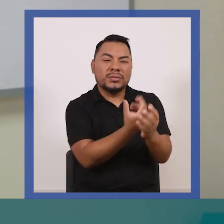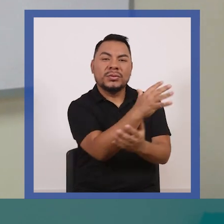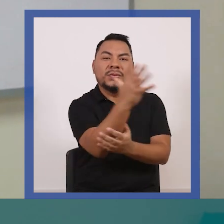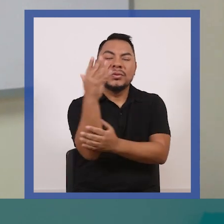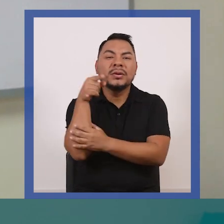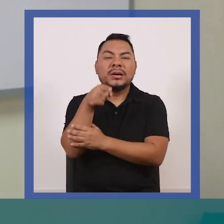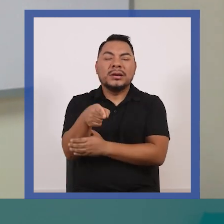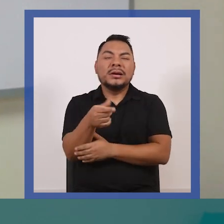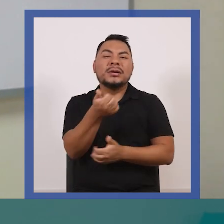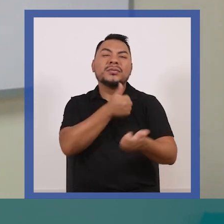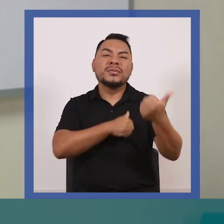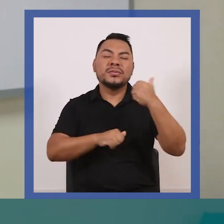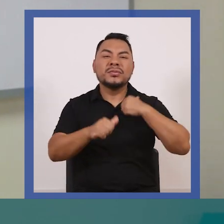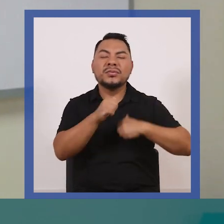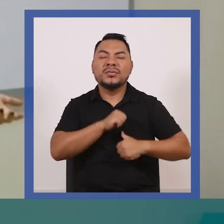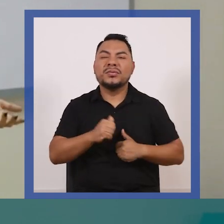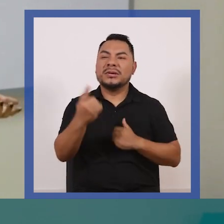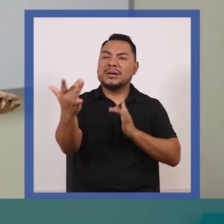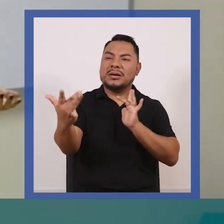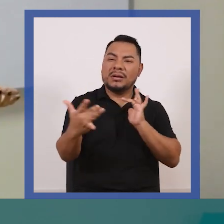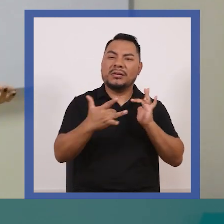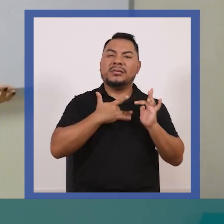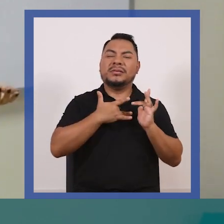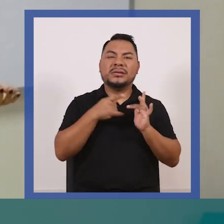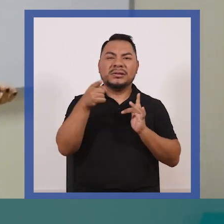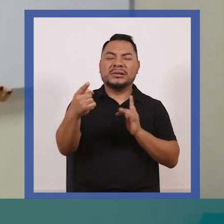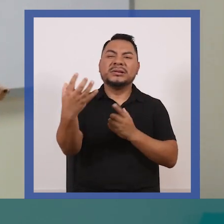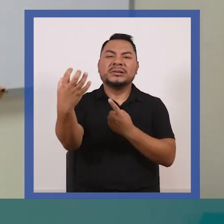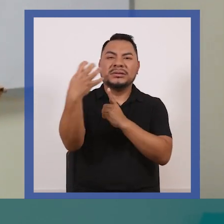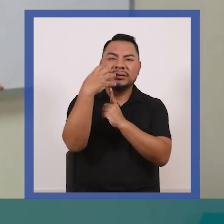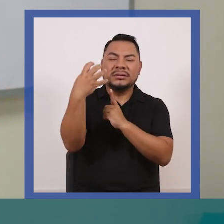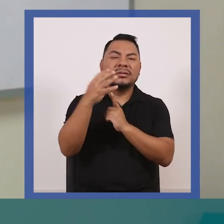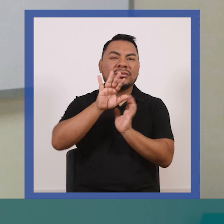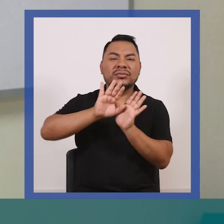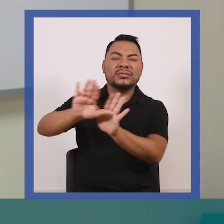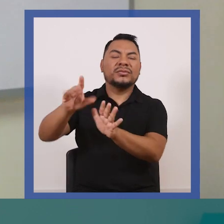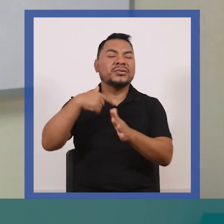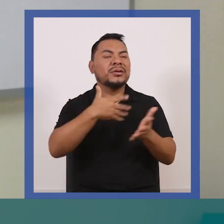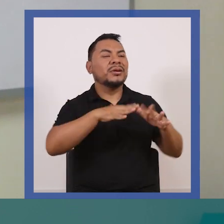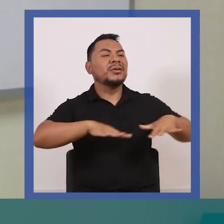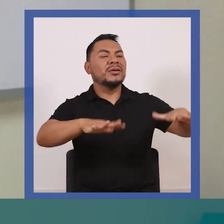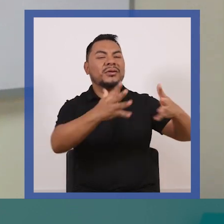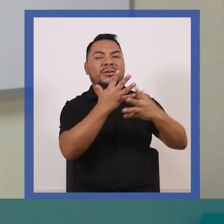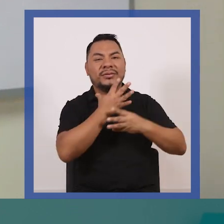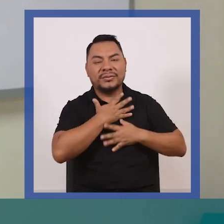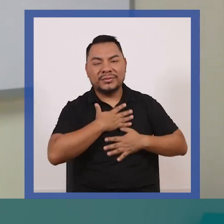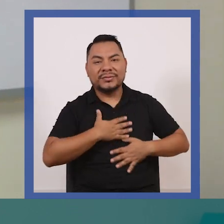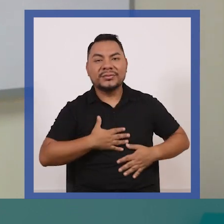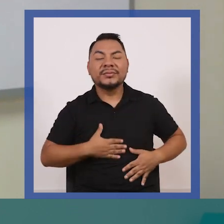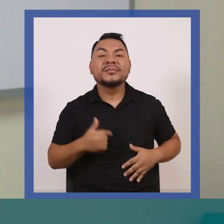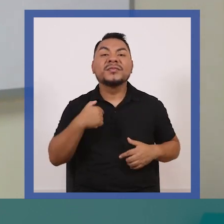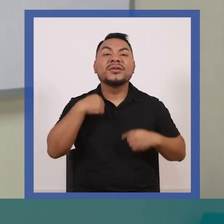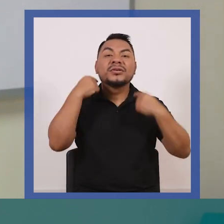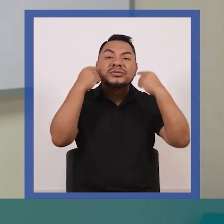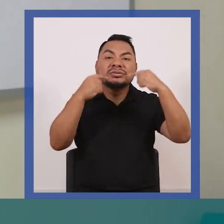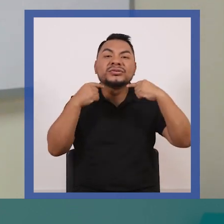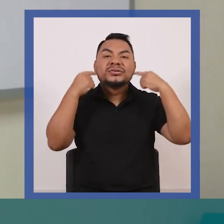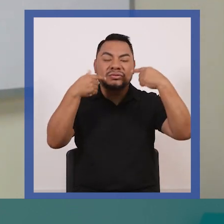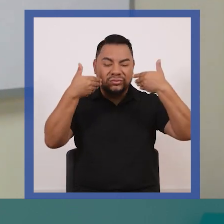esas condolencias que tú me regalas. Cholo